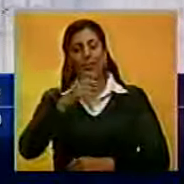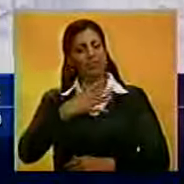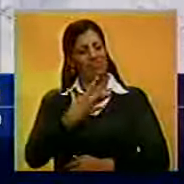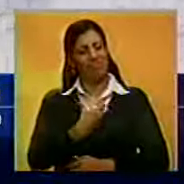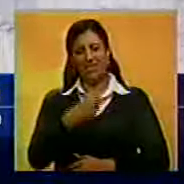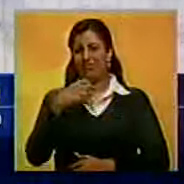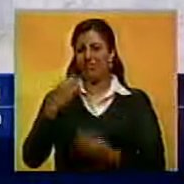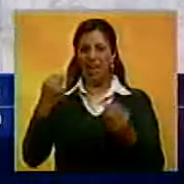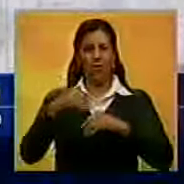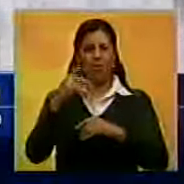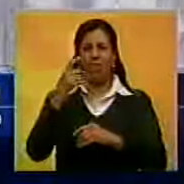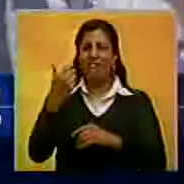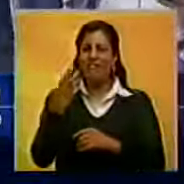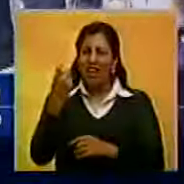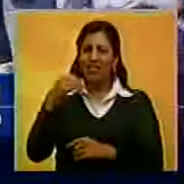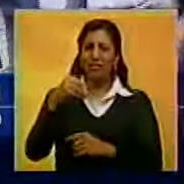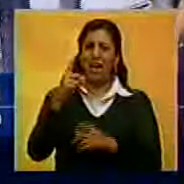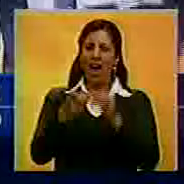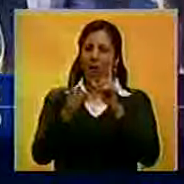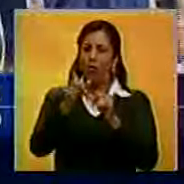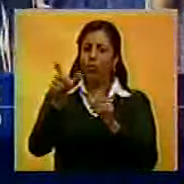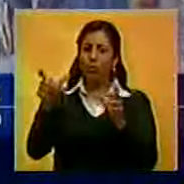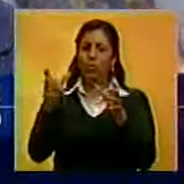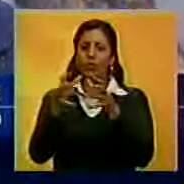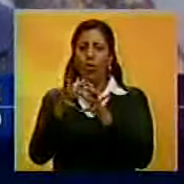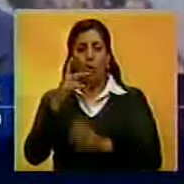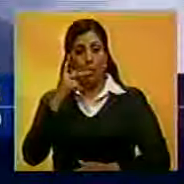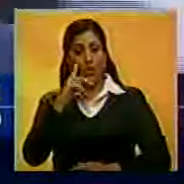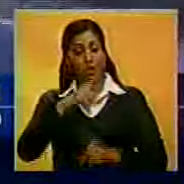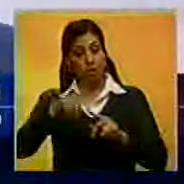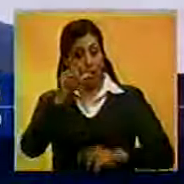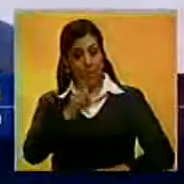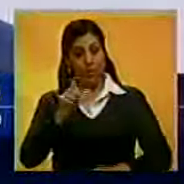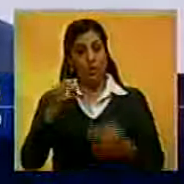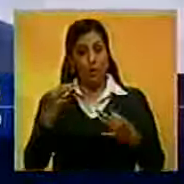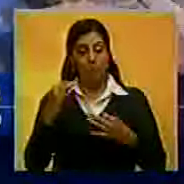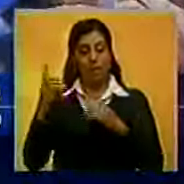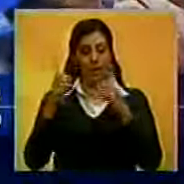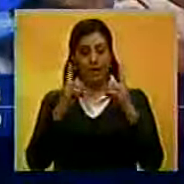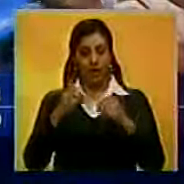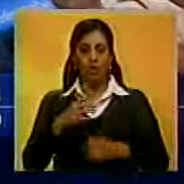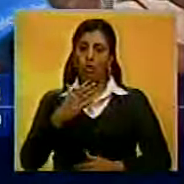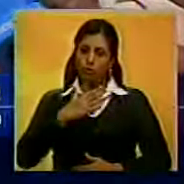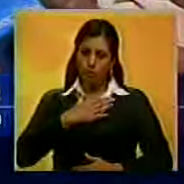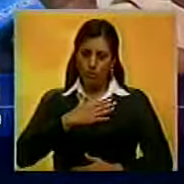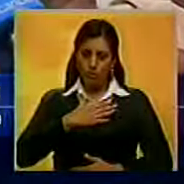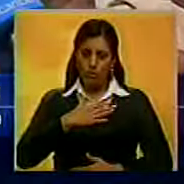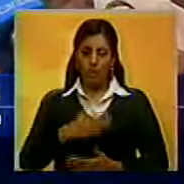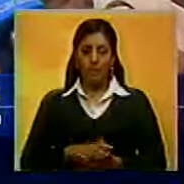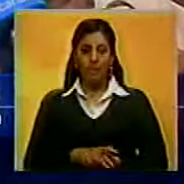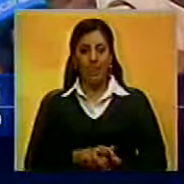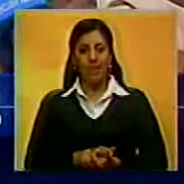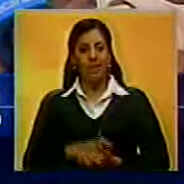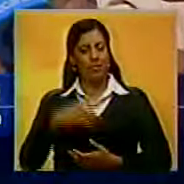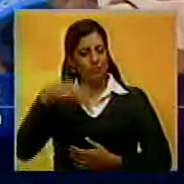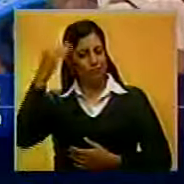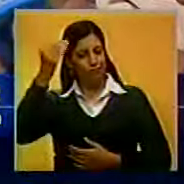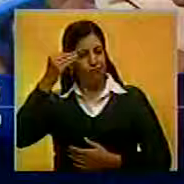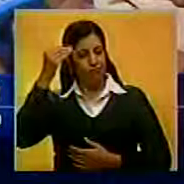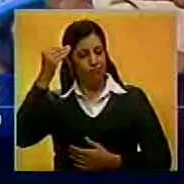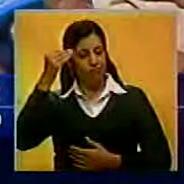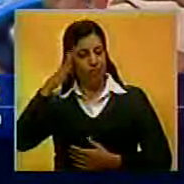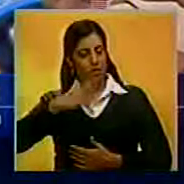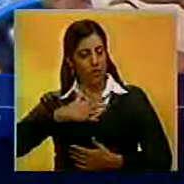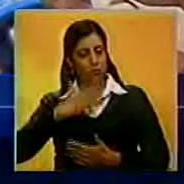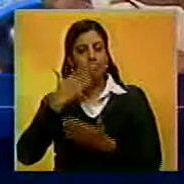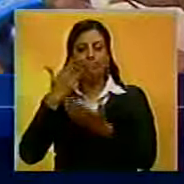inconformidad sobre la falta de algunos actores políticos y de la sociedad civil en el diálogo. Yo soy de los que piensa y así